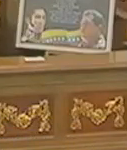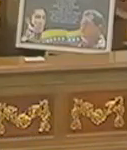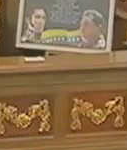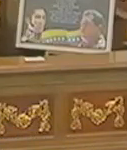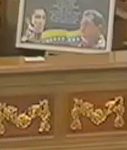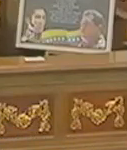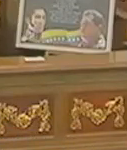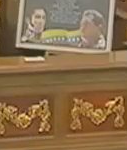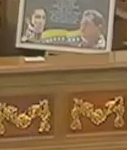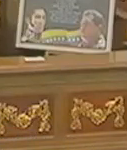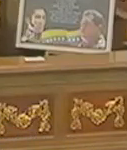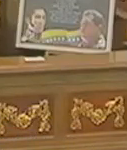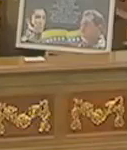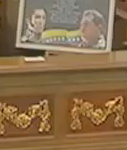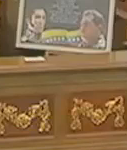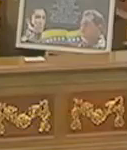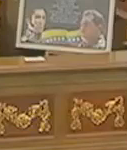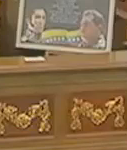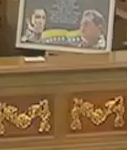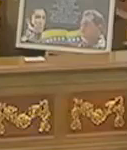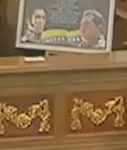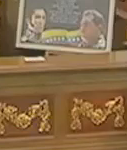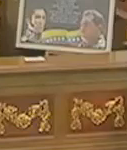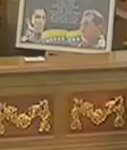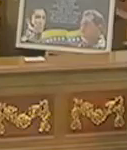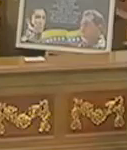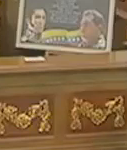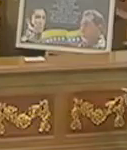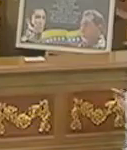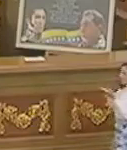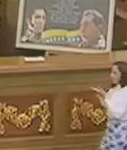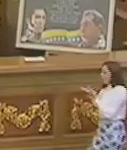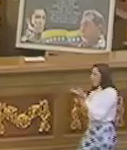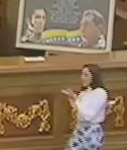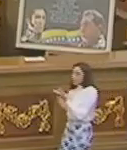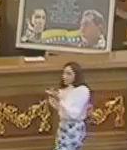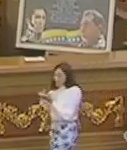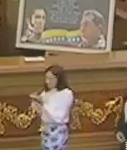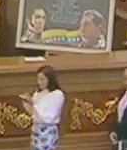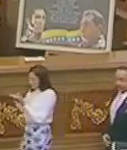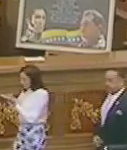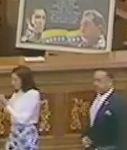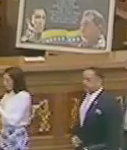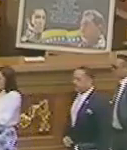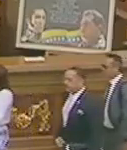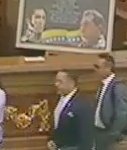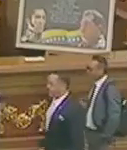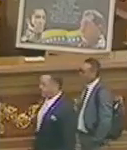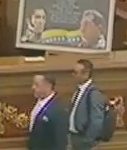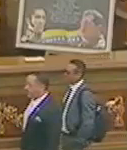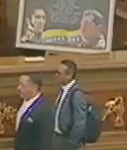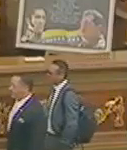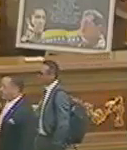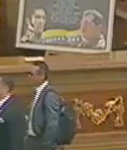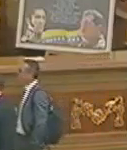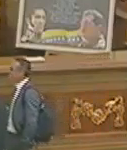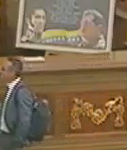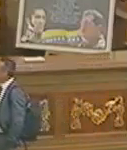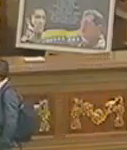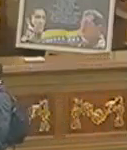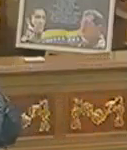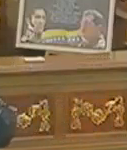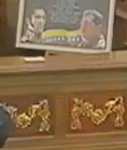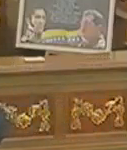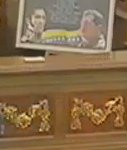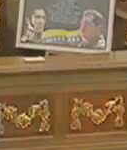Luis Eduardo Martínez diputado por la exposición quien decía que Bolívar será un hombre que marcó y seguirá marcando la historia de la República Bolivariana de